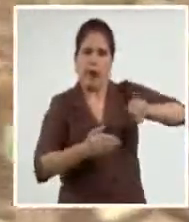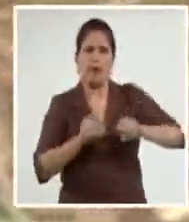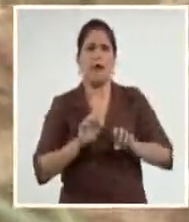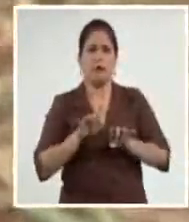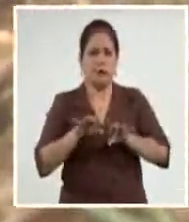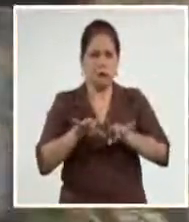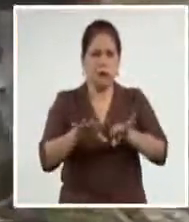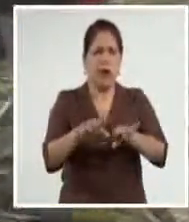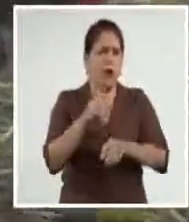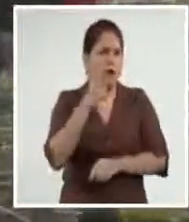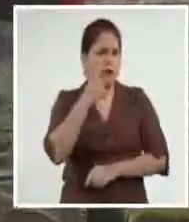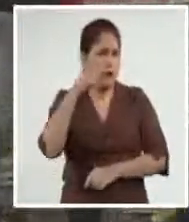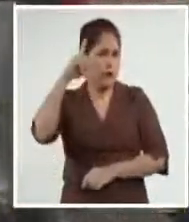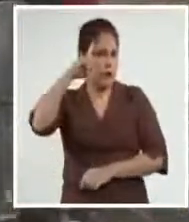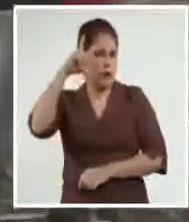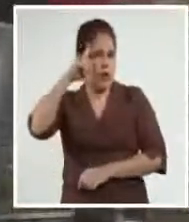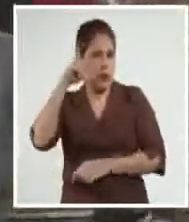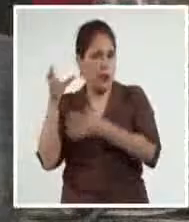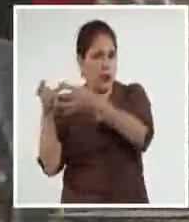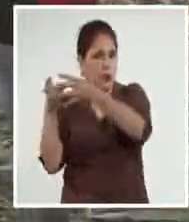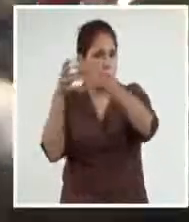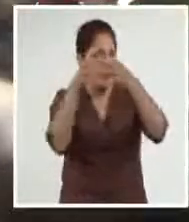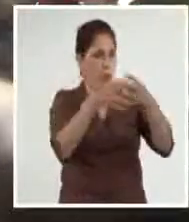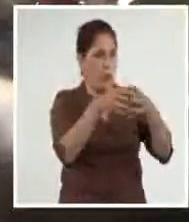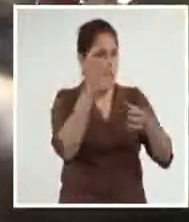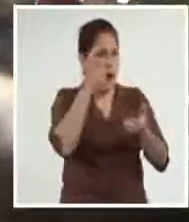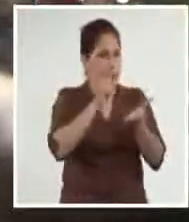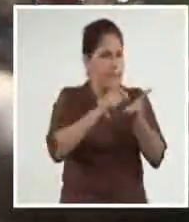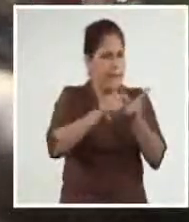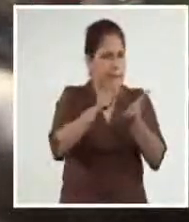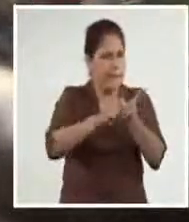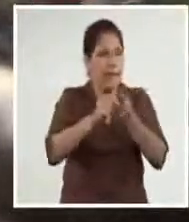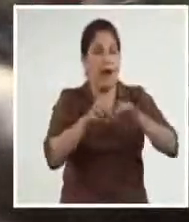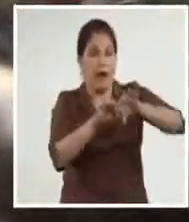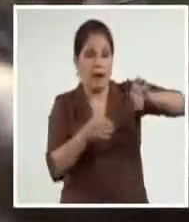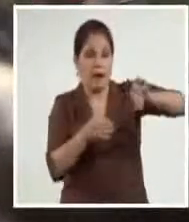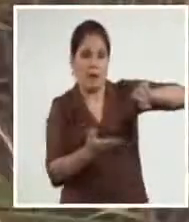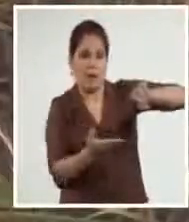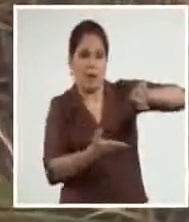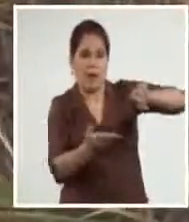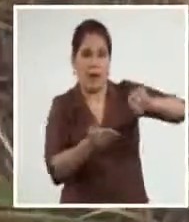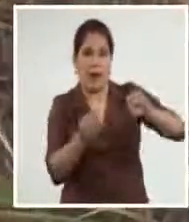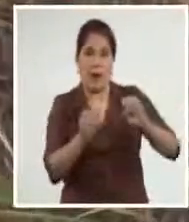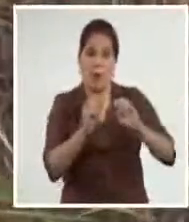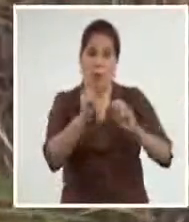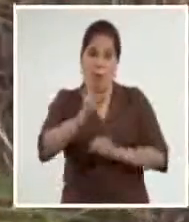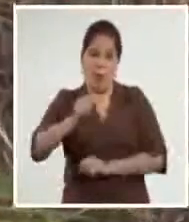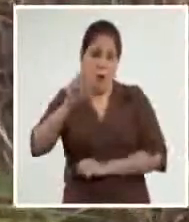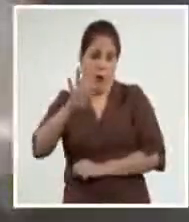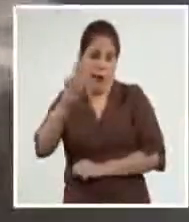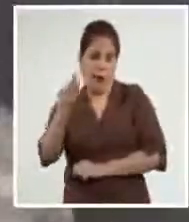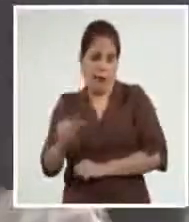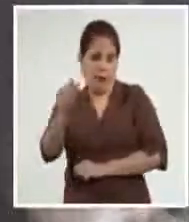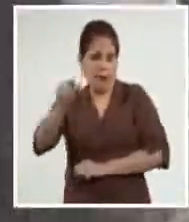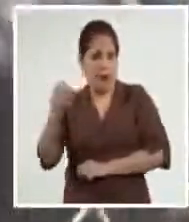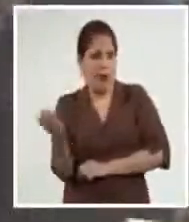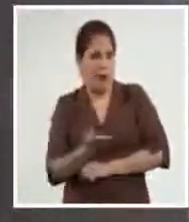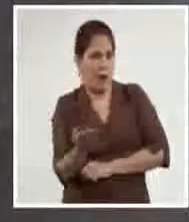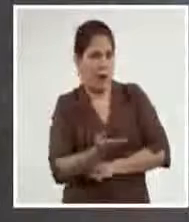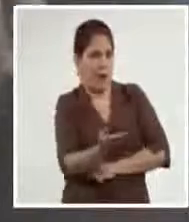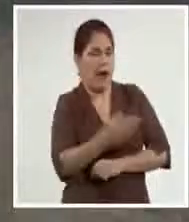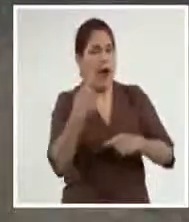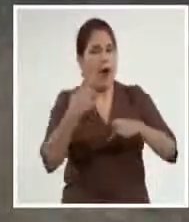municipio de San Luis llegó la comitiva. Allí laboran en el corte de la caña un pelotón de 42 macheteros y otro de